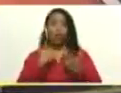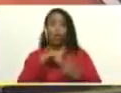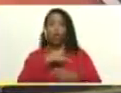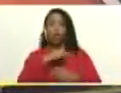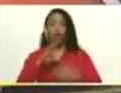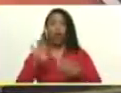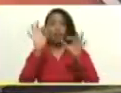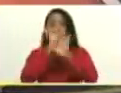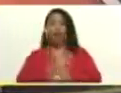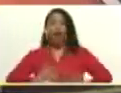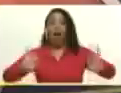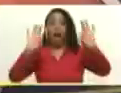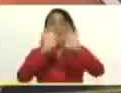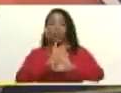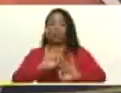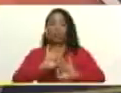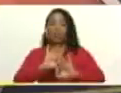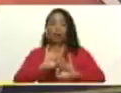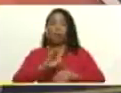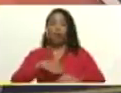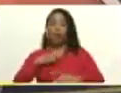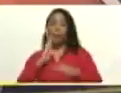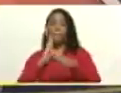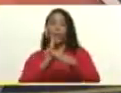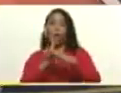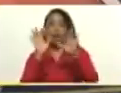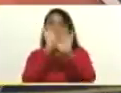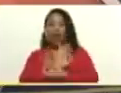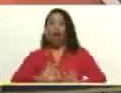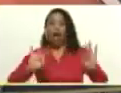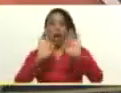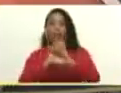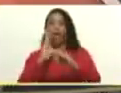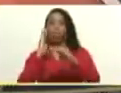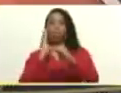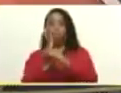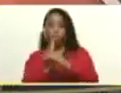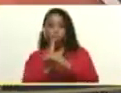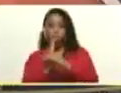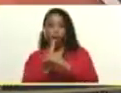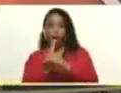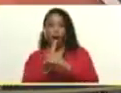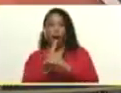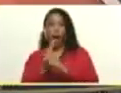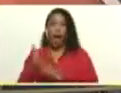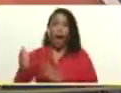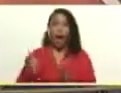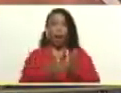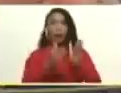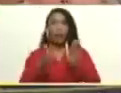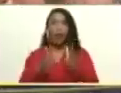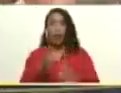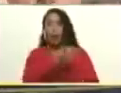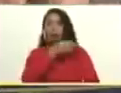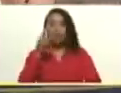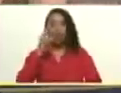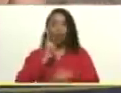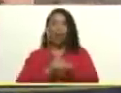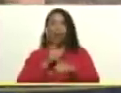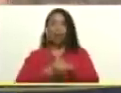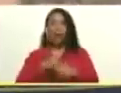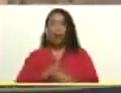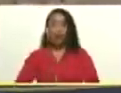nada ni nadie nos va a detener, nada ni nadie va a parar el curso exitoso del tiempo del